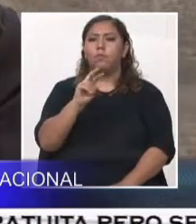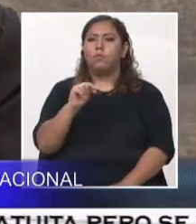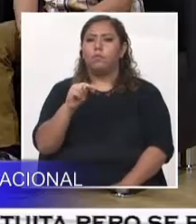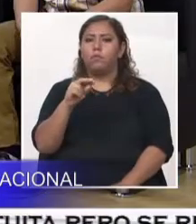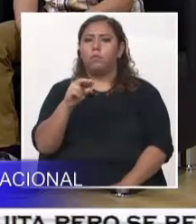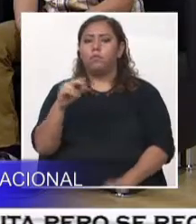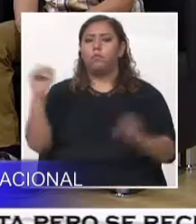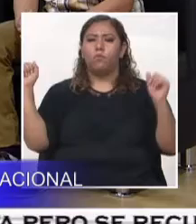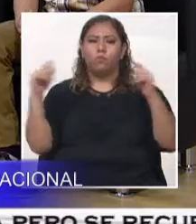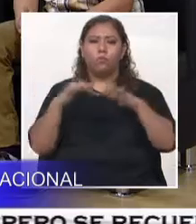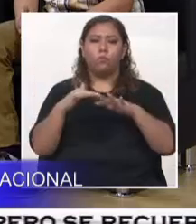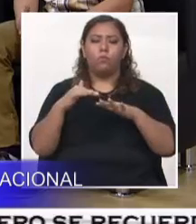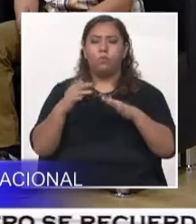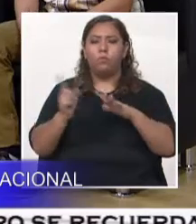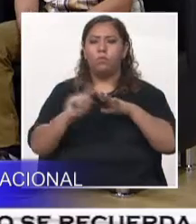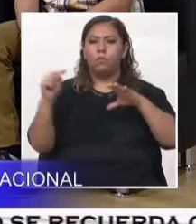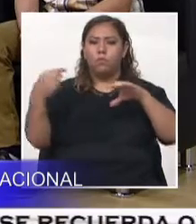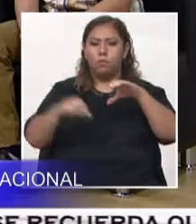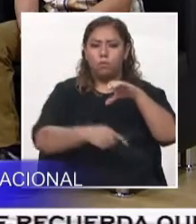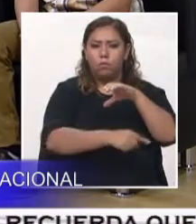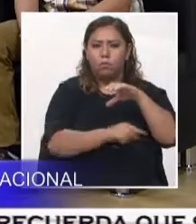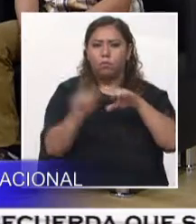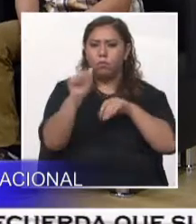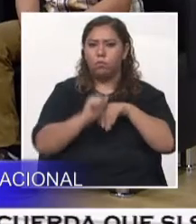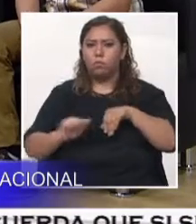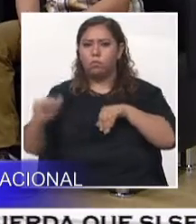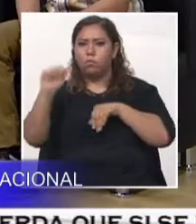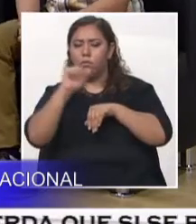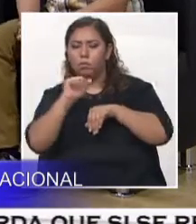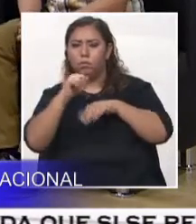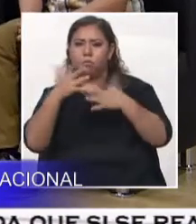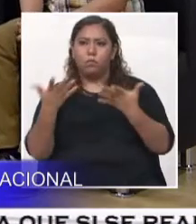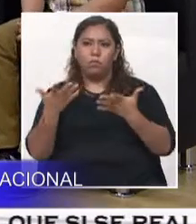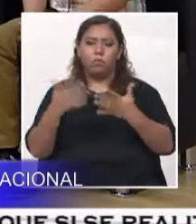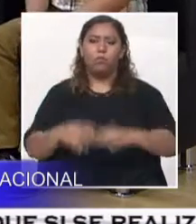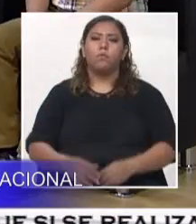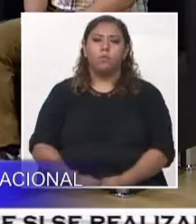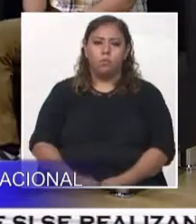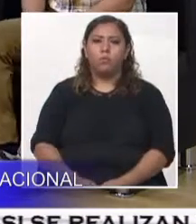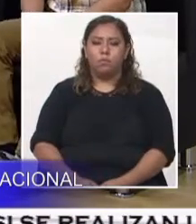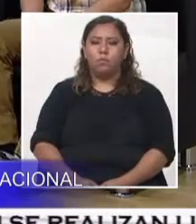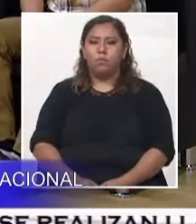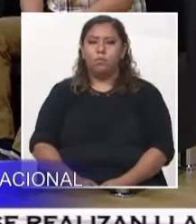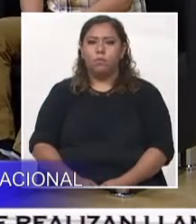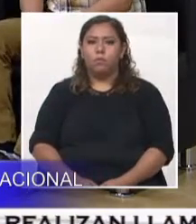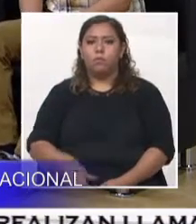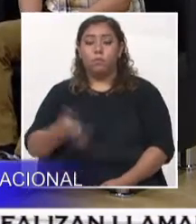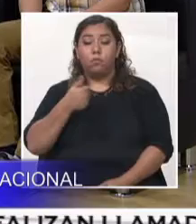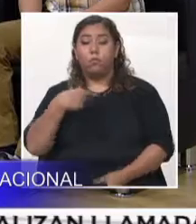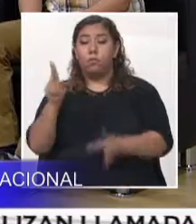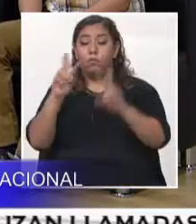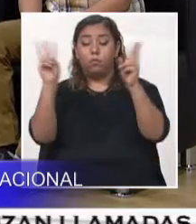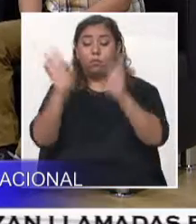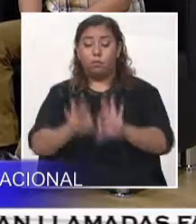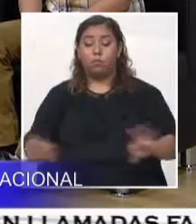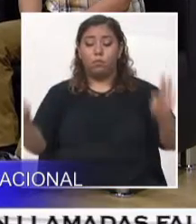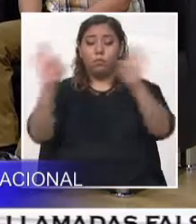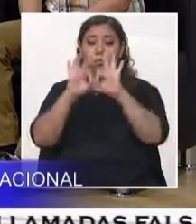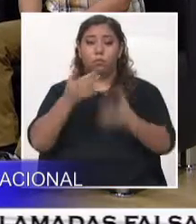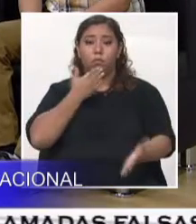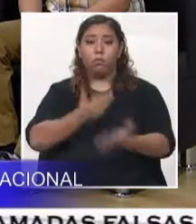.hn Esos son nuestros contactos. Bueno, me gustaría seguir hablando más de este tema tan importante y que